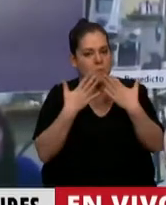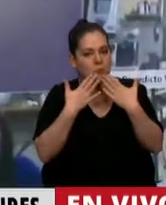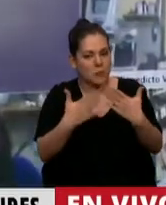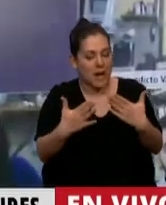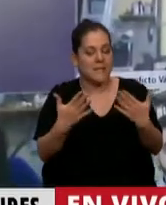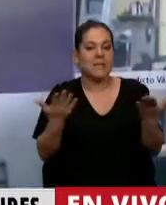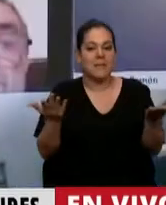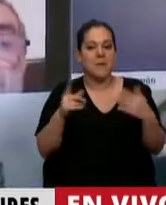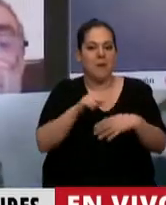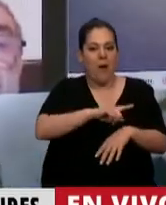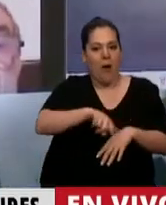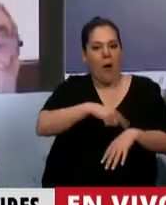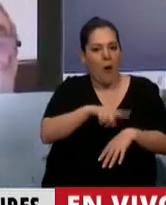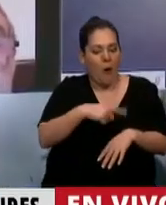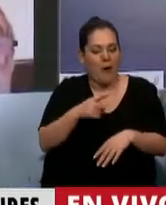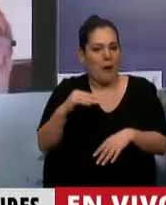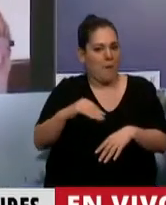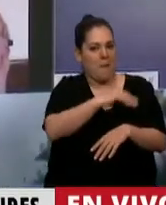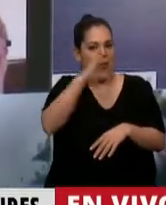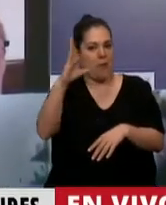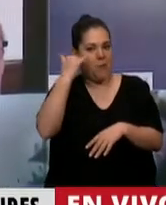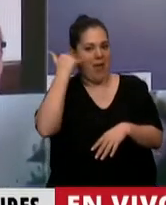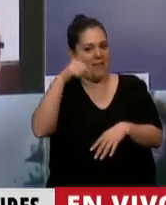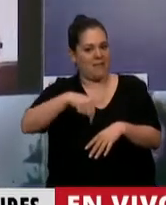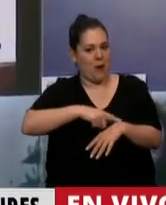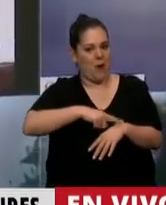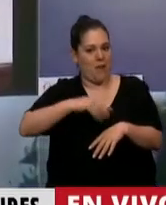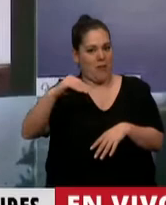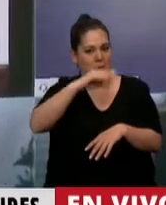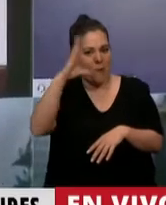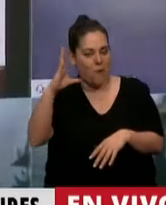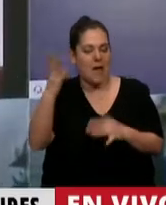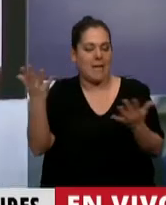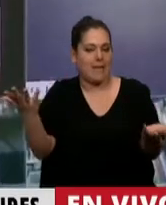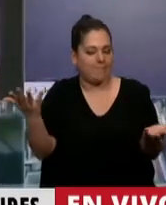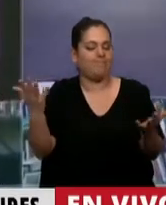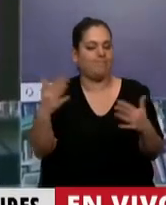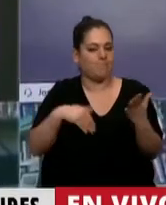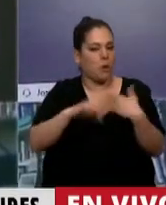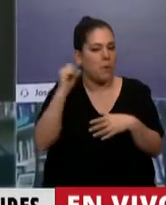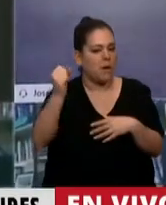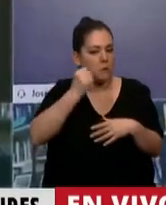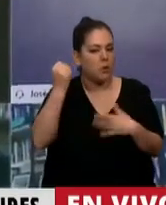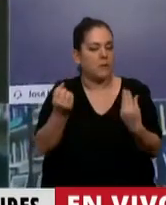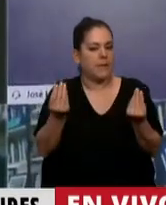Bueno, a estas horas entradas ya de la madrugada, importa ver qué